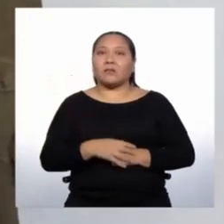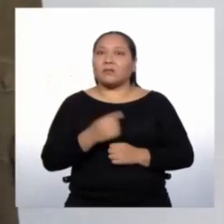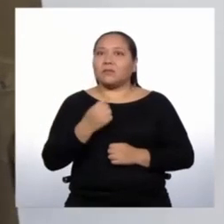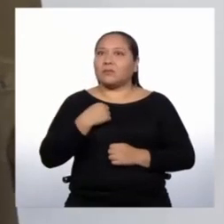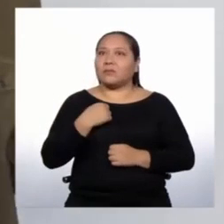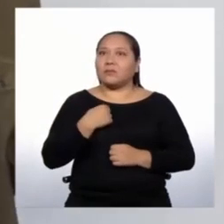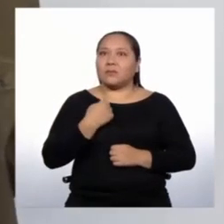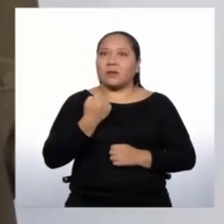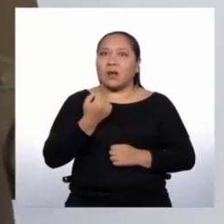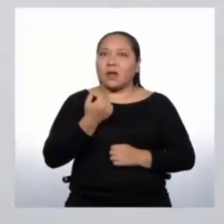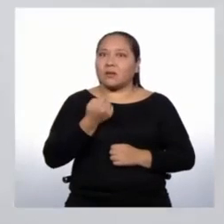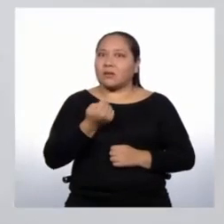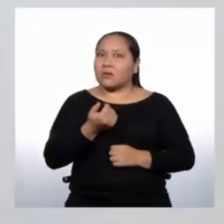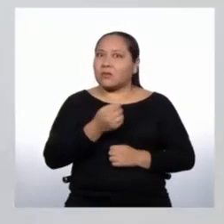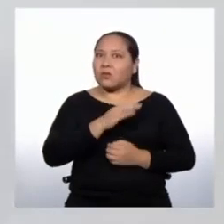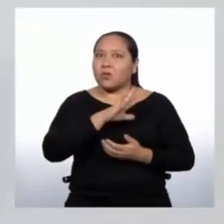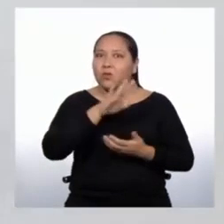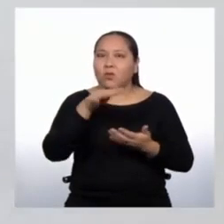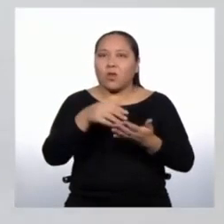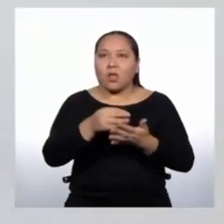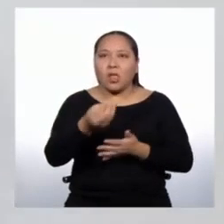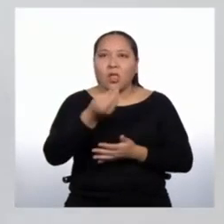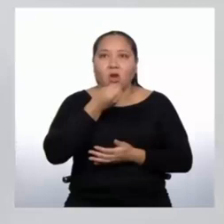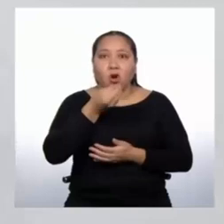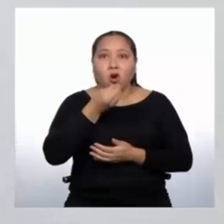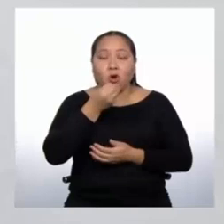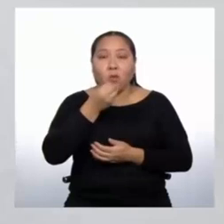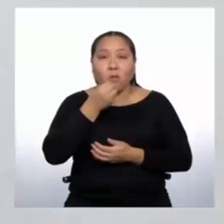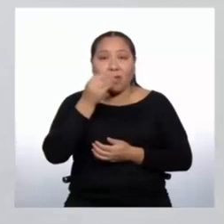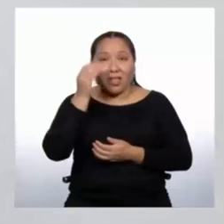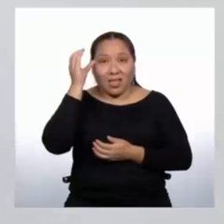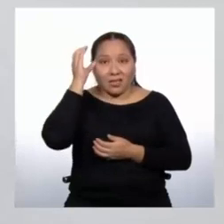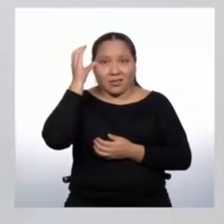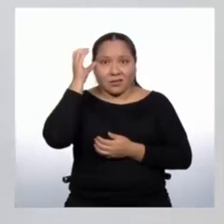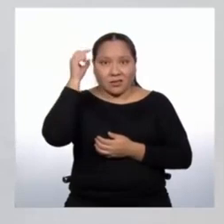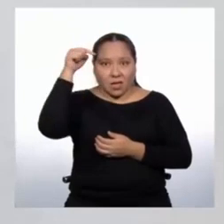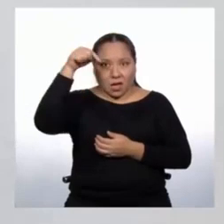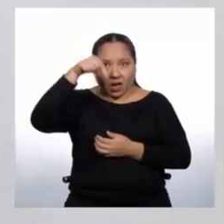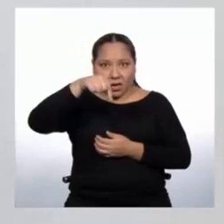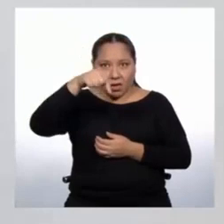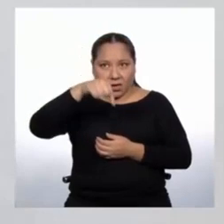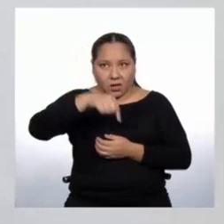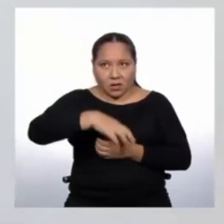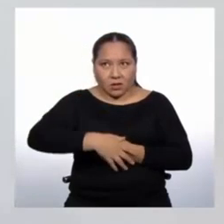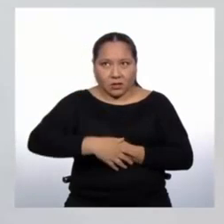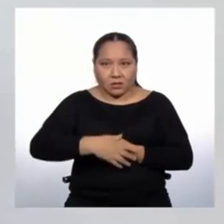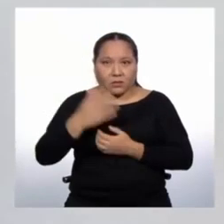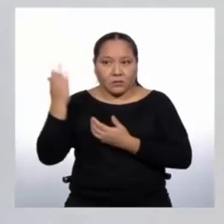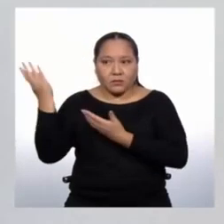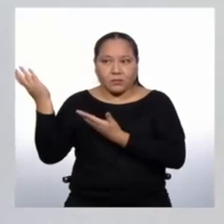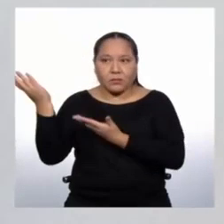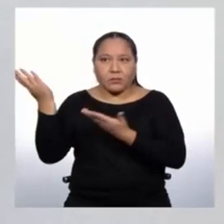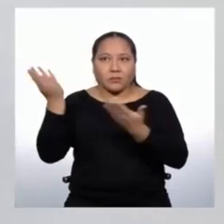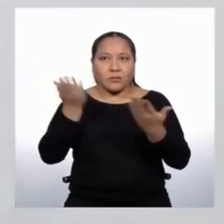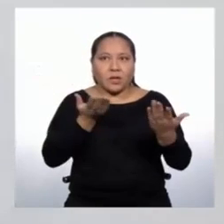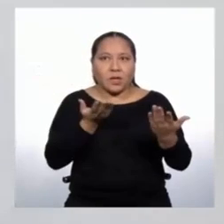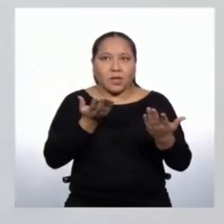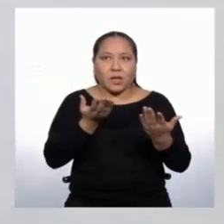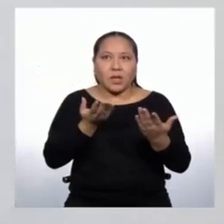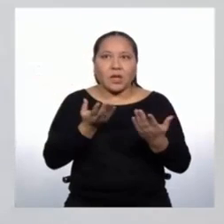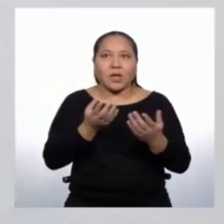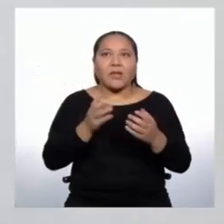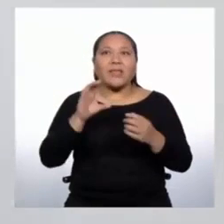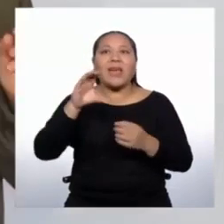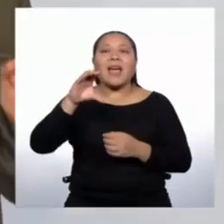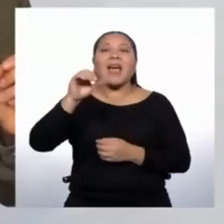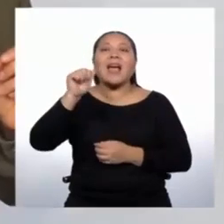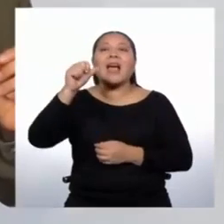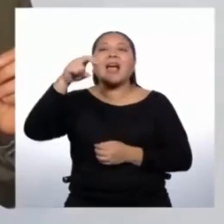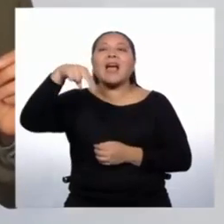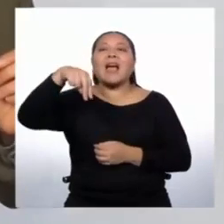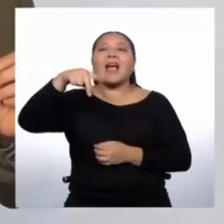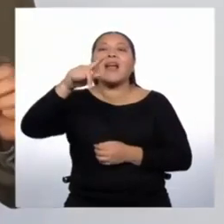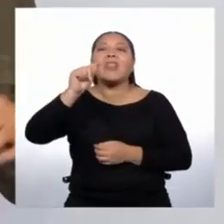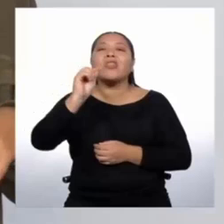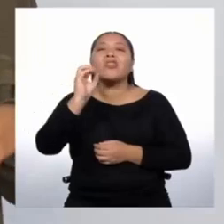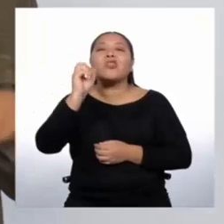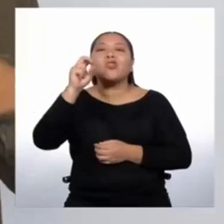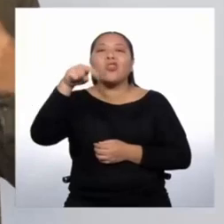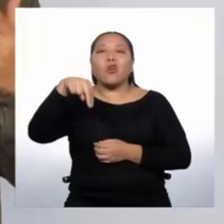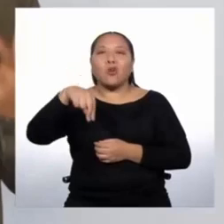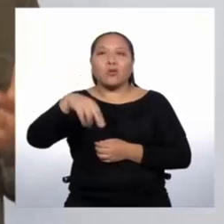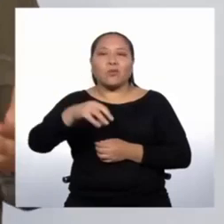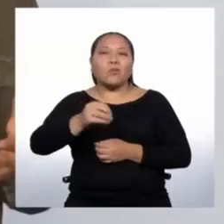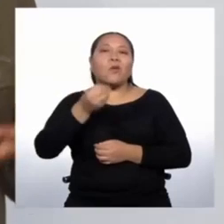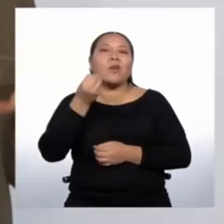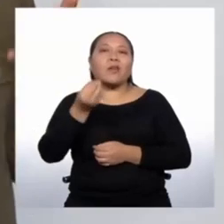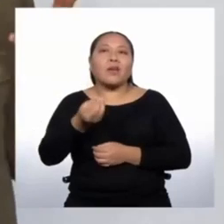toda la comida china que conocemos aquí en el Perú proviene de la ciudad de Cantón. Esto es